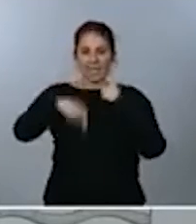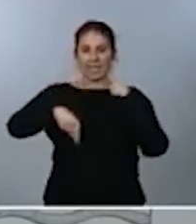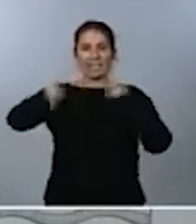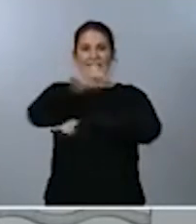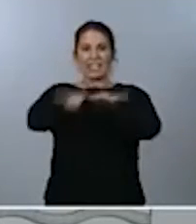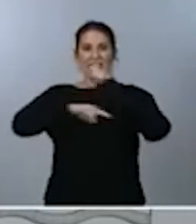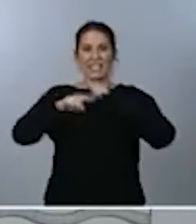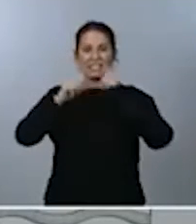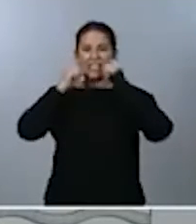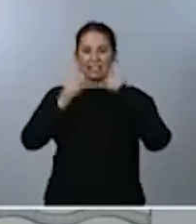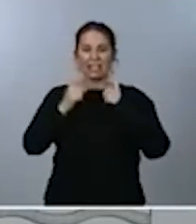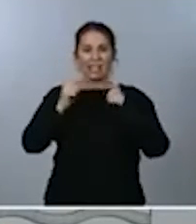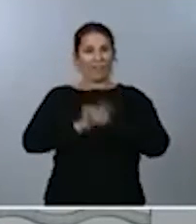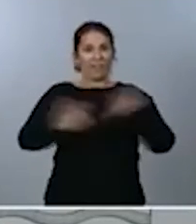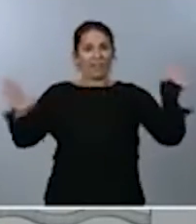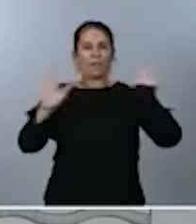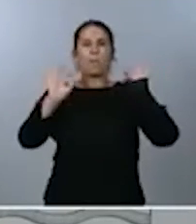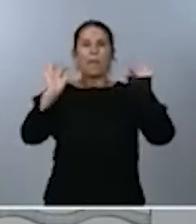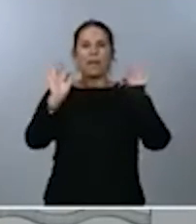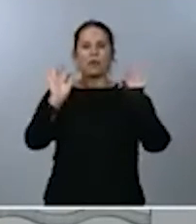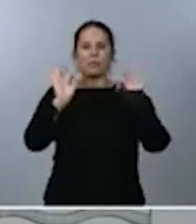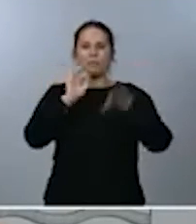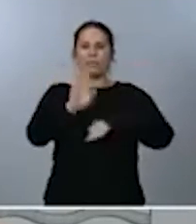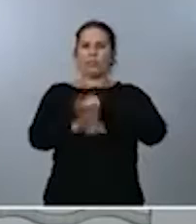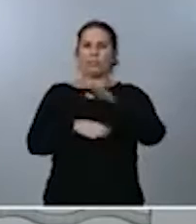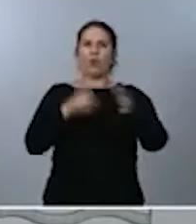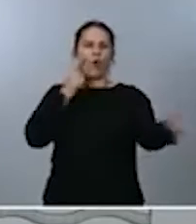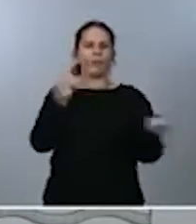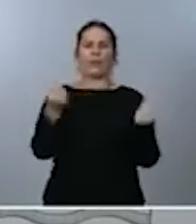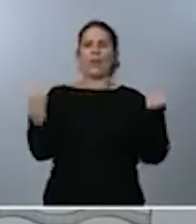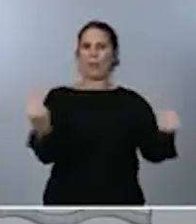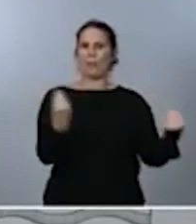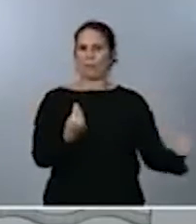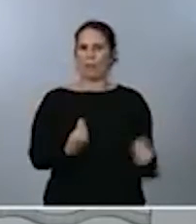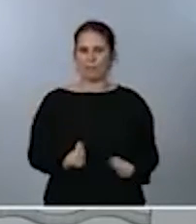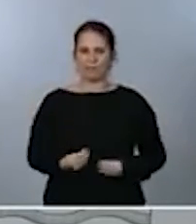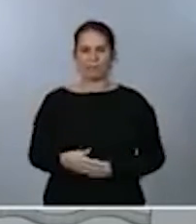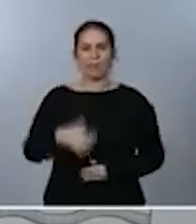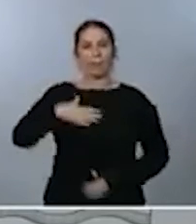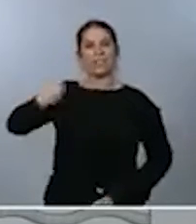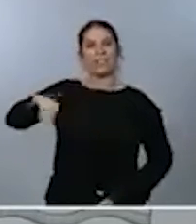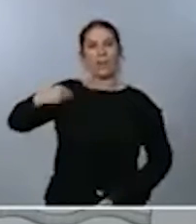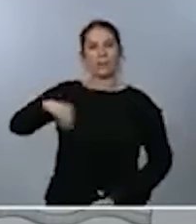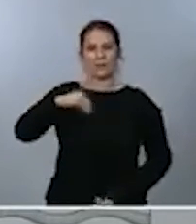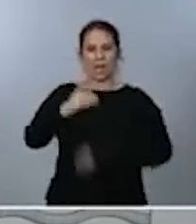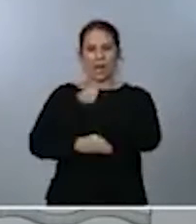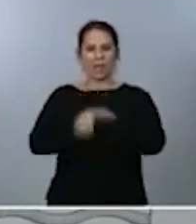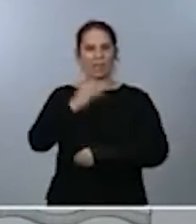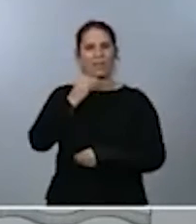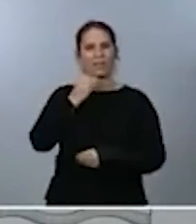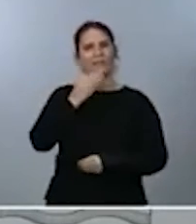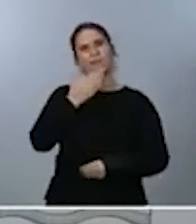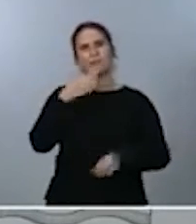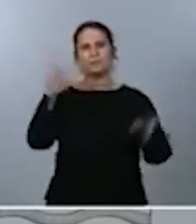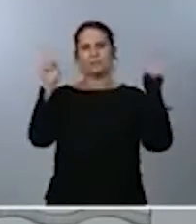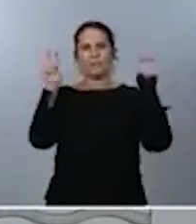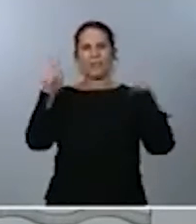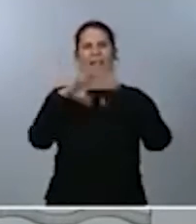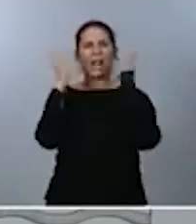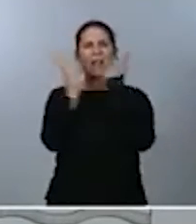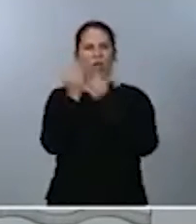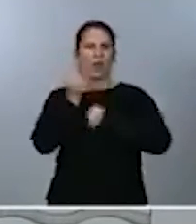coordinada. El presidente está desarrollando una serie de presencias y tareas internacionales y,